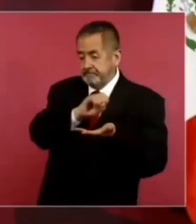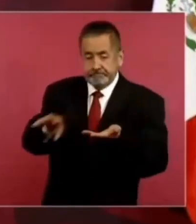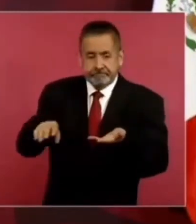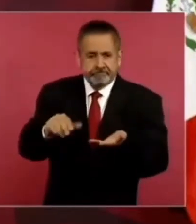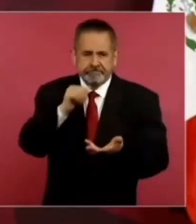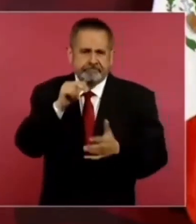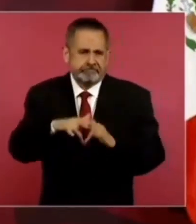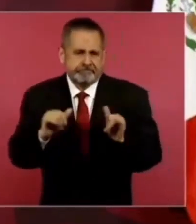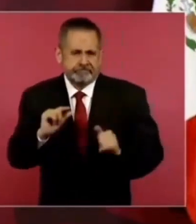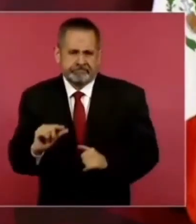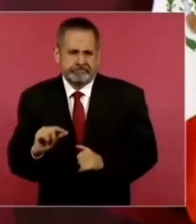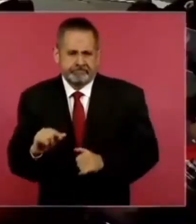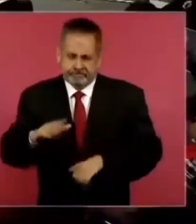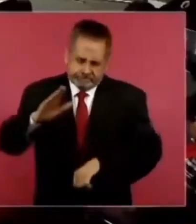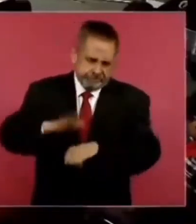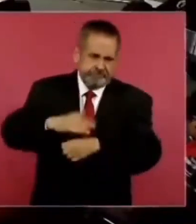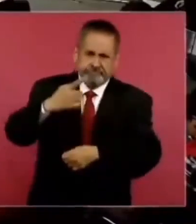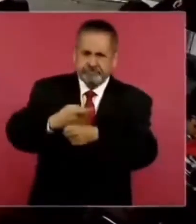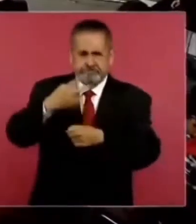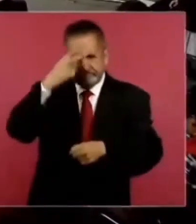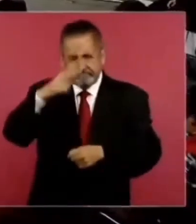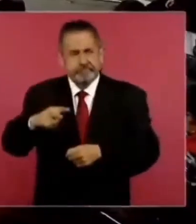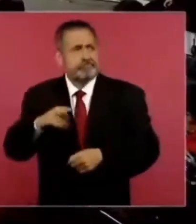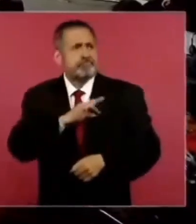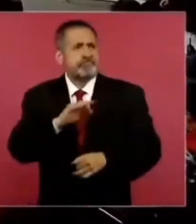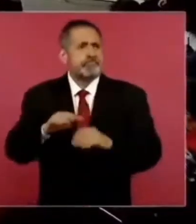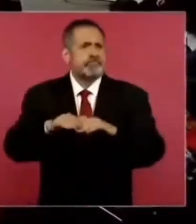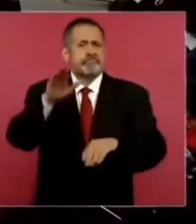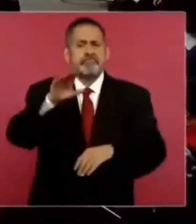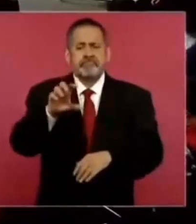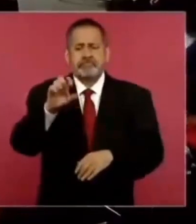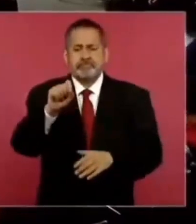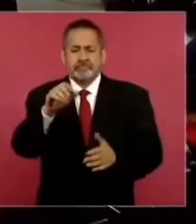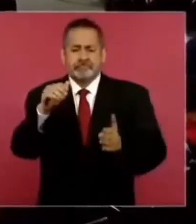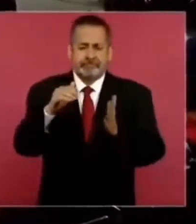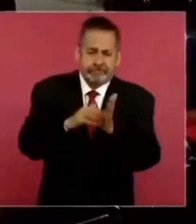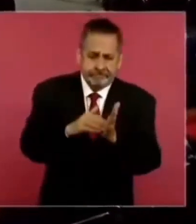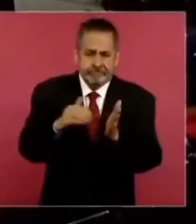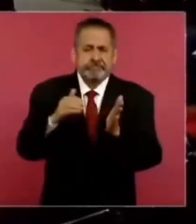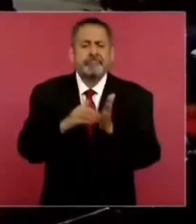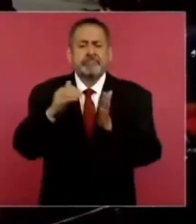como nuestro país? Más de 60.000 millones de dólares.